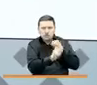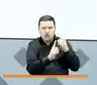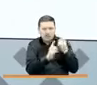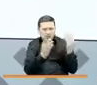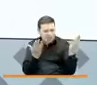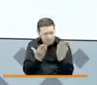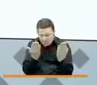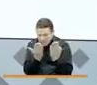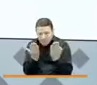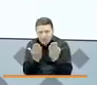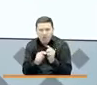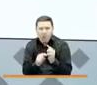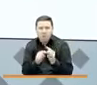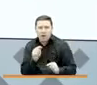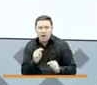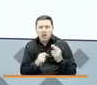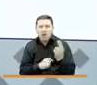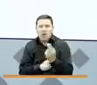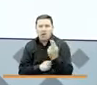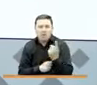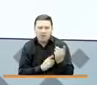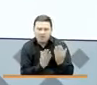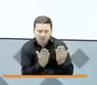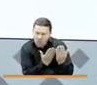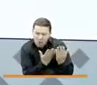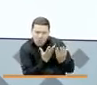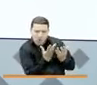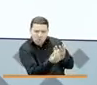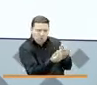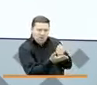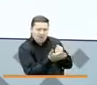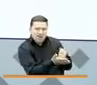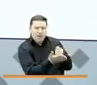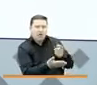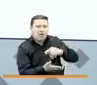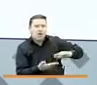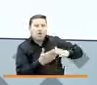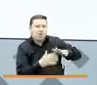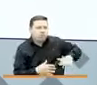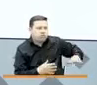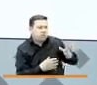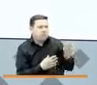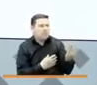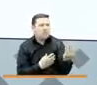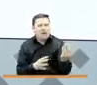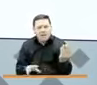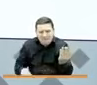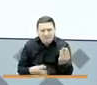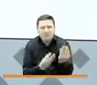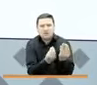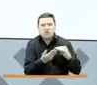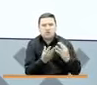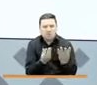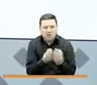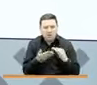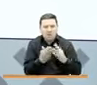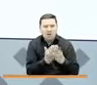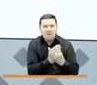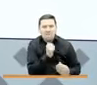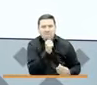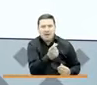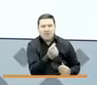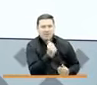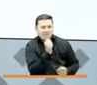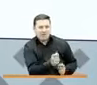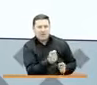para que no nos pudiéramos repetir, sino que tuviéramos una población adicional que también estaba en pobreza monetaria,